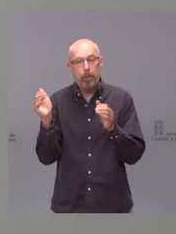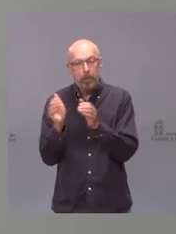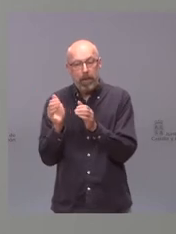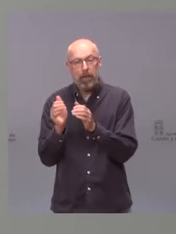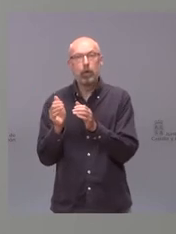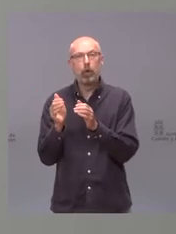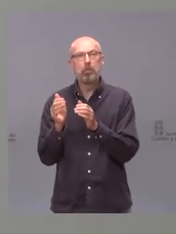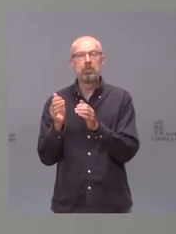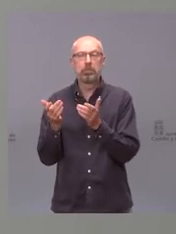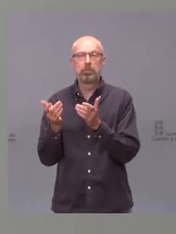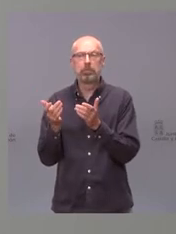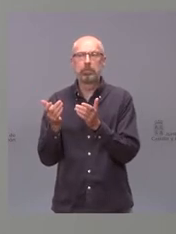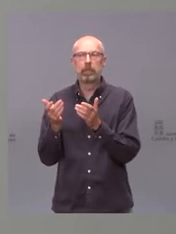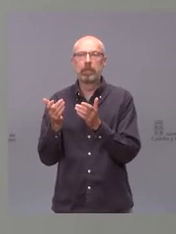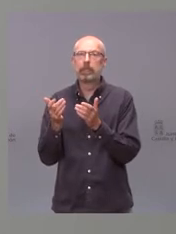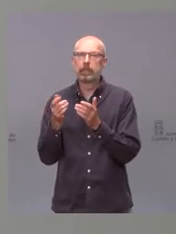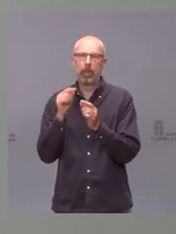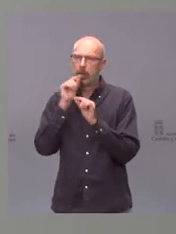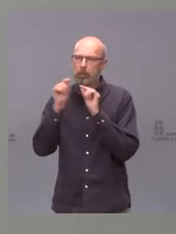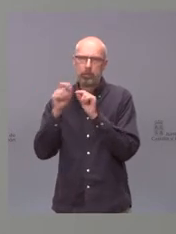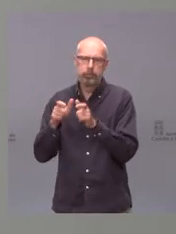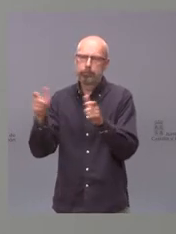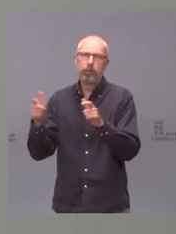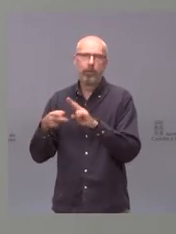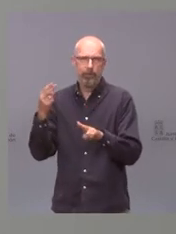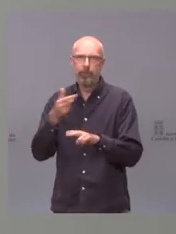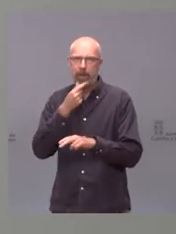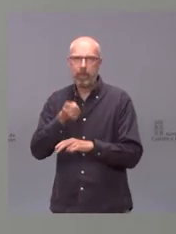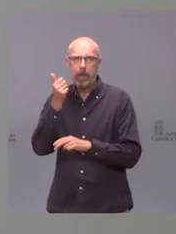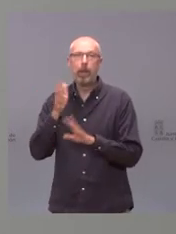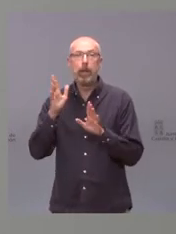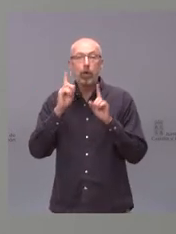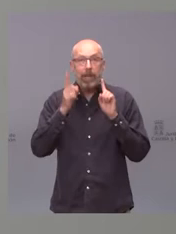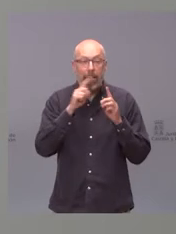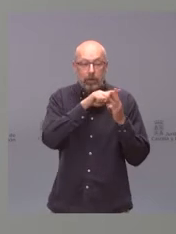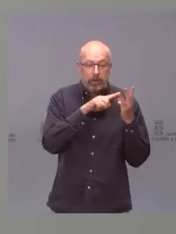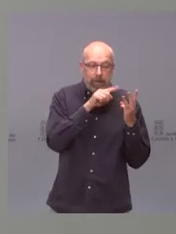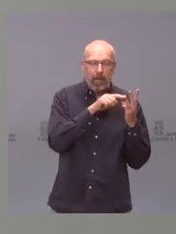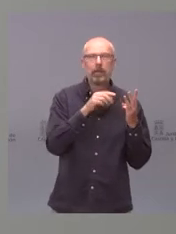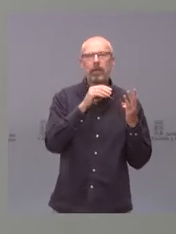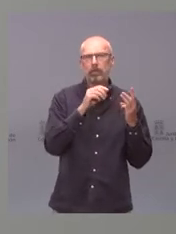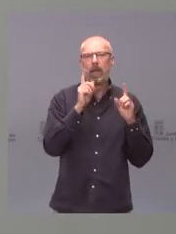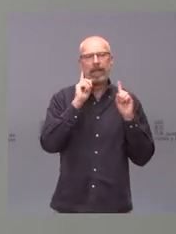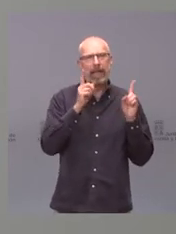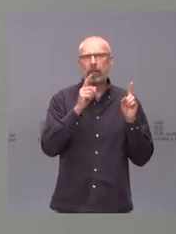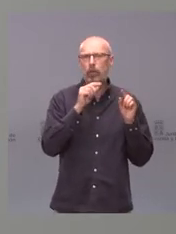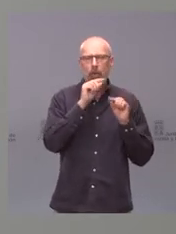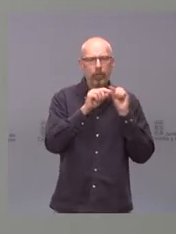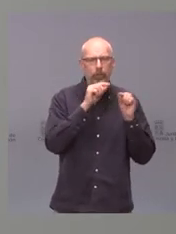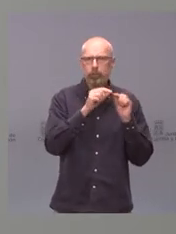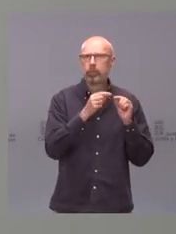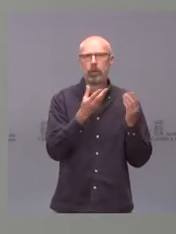las incidencias se disparan, pero es que en este caso el número de casos es muy importante. Entonces, con un número de casos importante